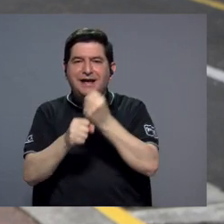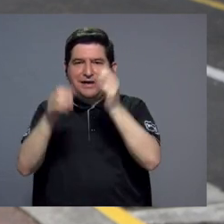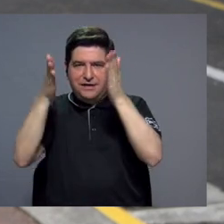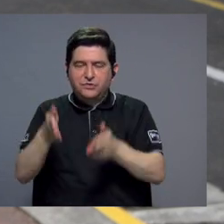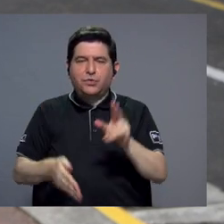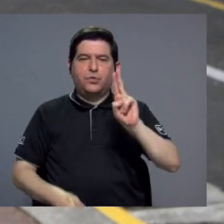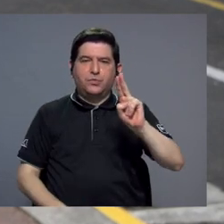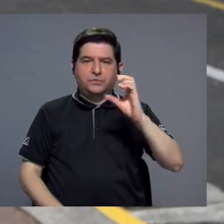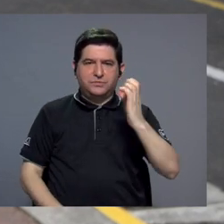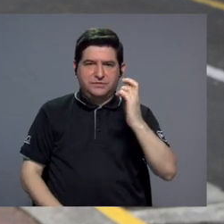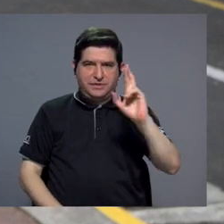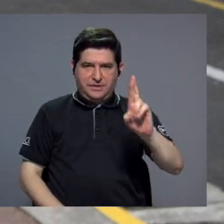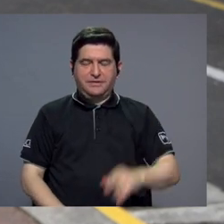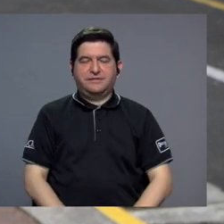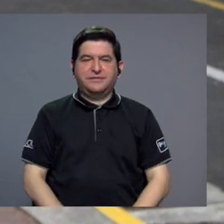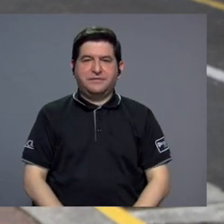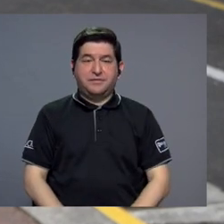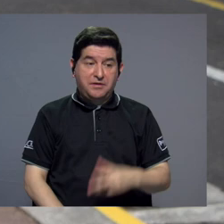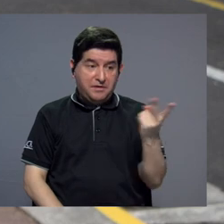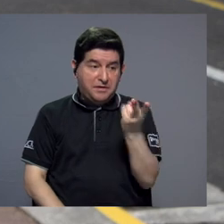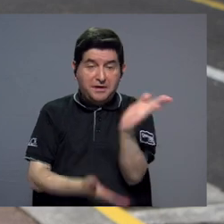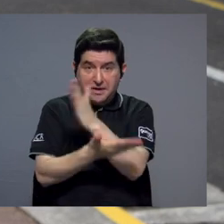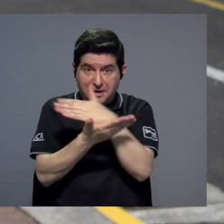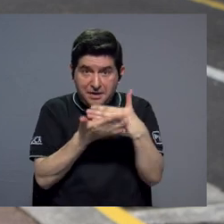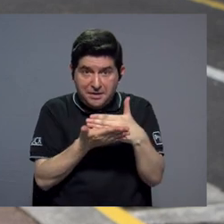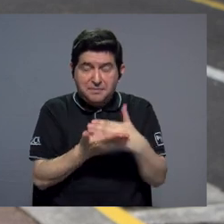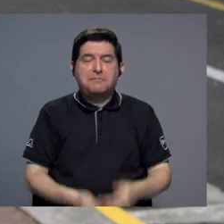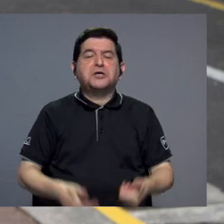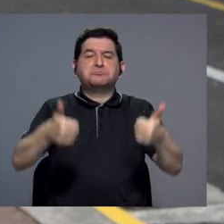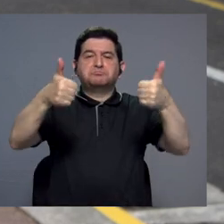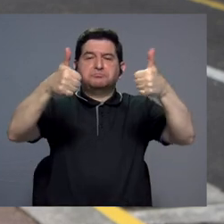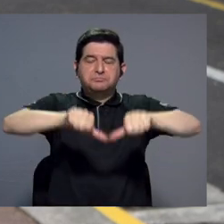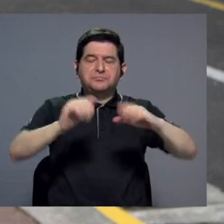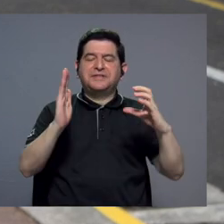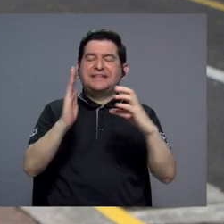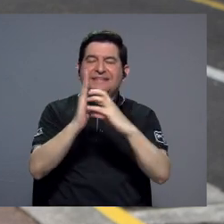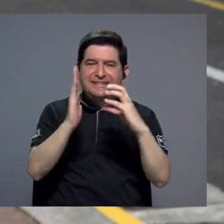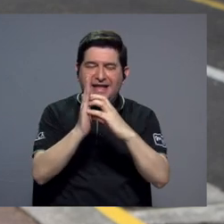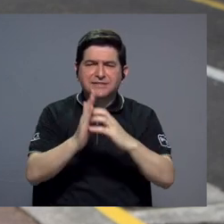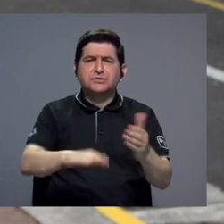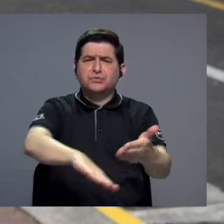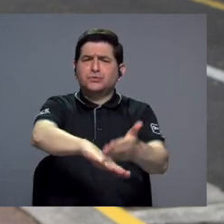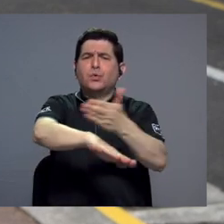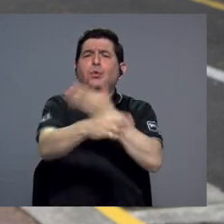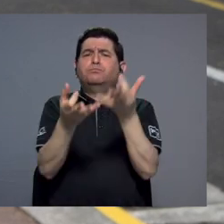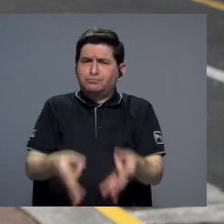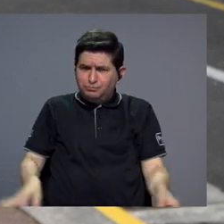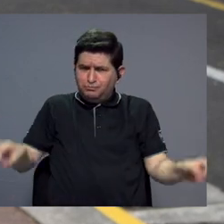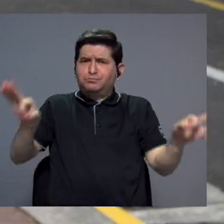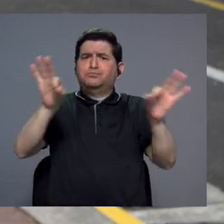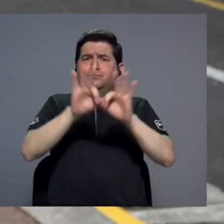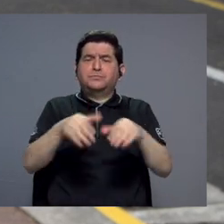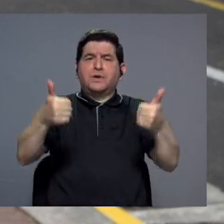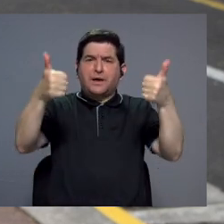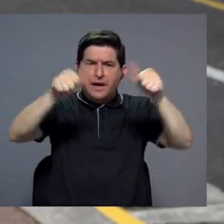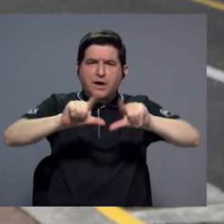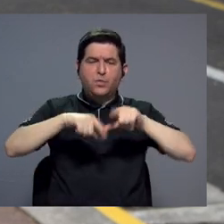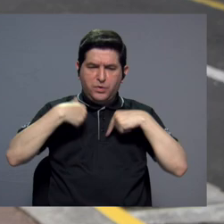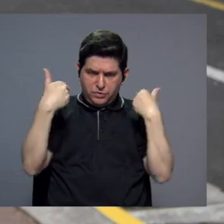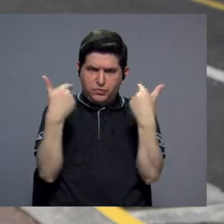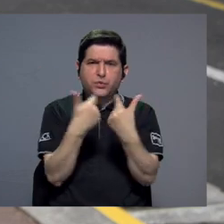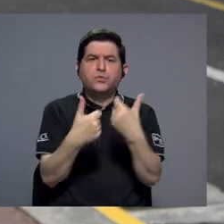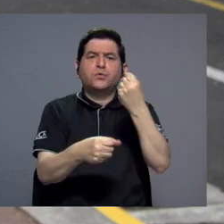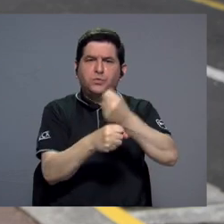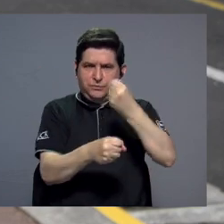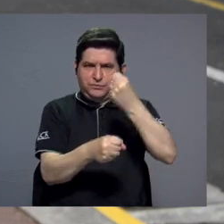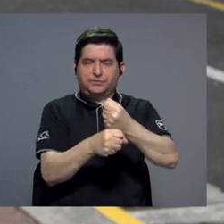de Empleados de la Universidad de Costa Rica, ambas partes han convenido un texto que mejora sustancialmente la convención